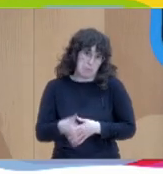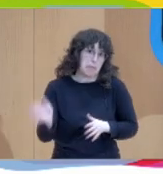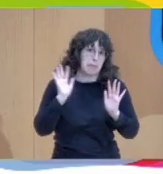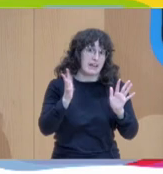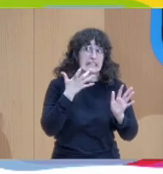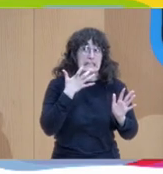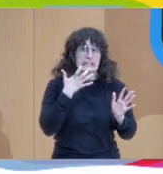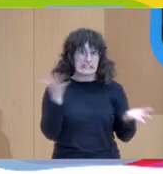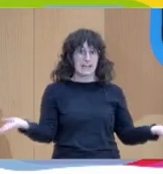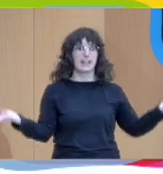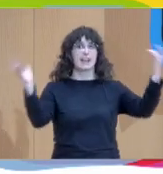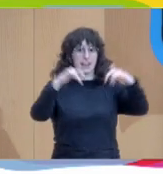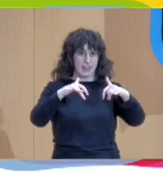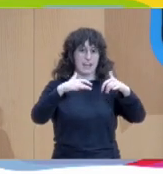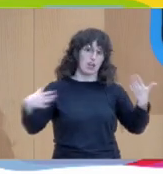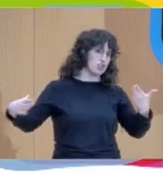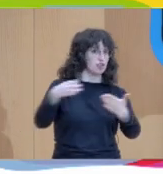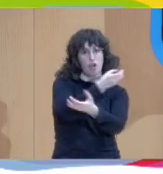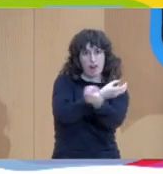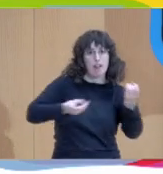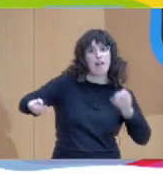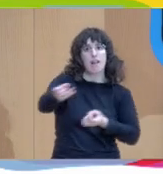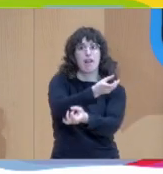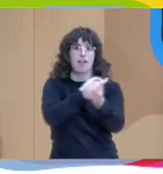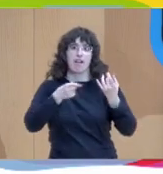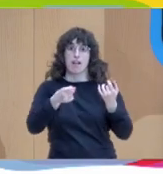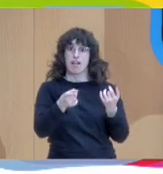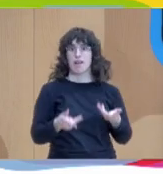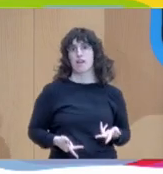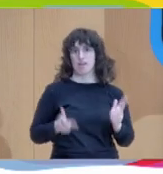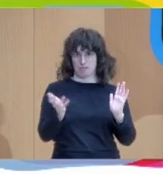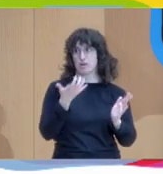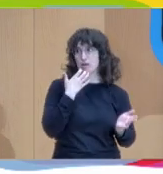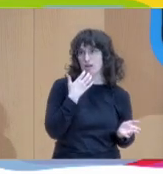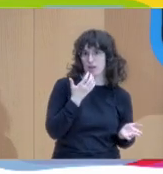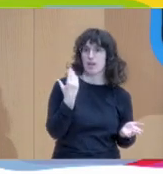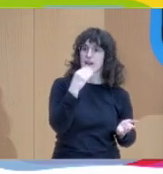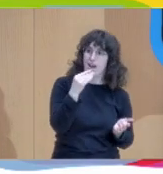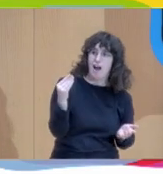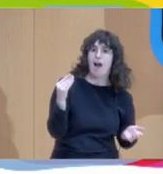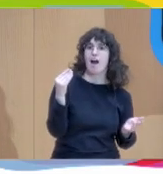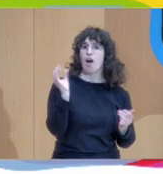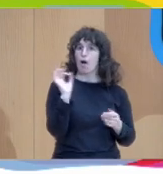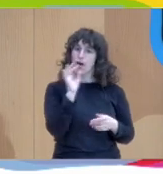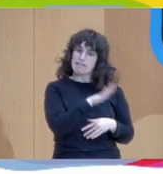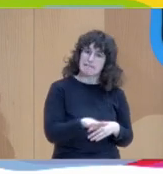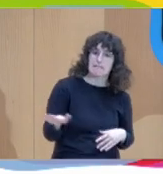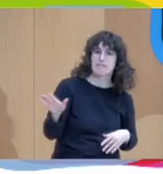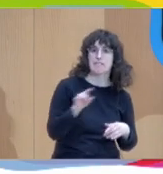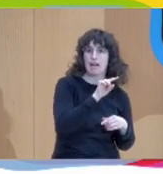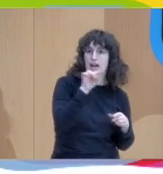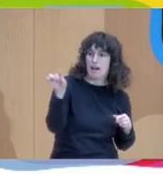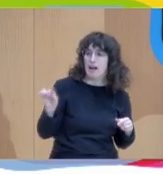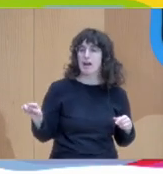y tener todo el mundo accesible, yo creo que nos permitiría como, jolín, han probado con adolescentes o en la red de infancia han probado de esta manera. Sería mucho